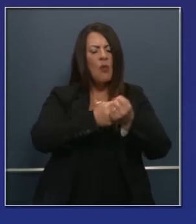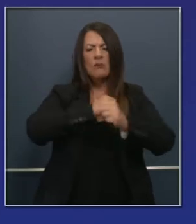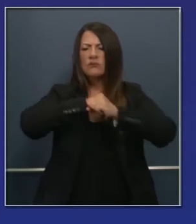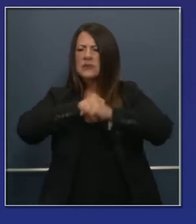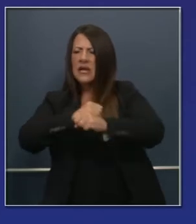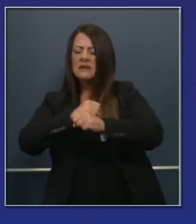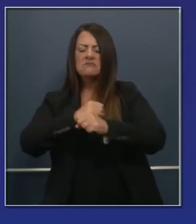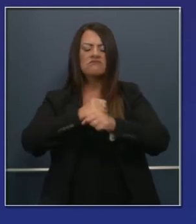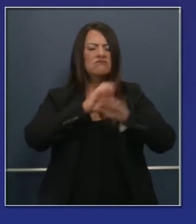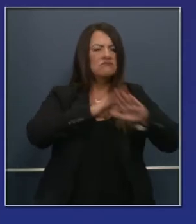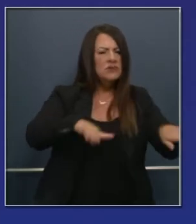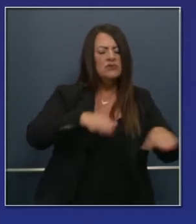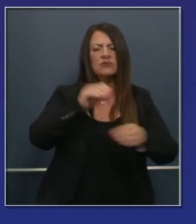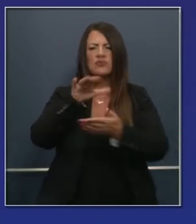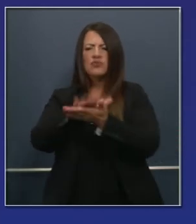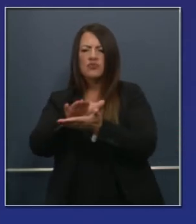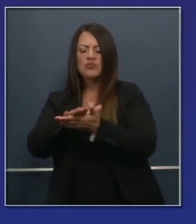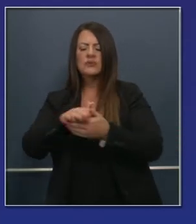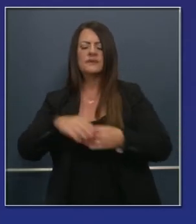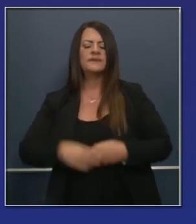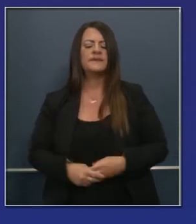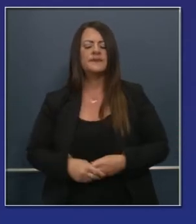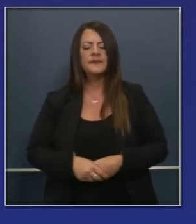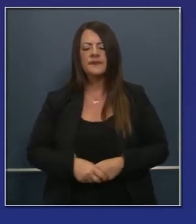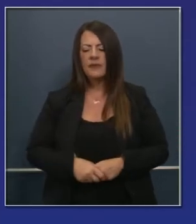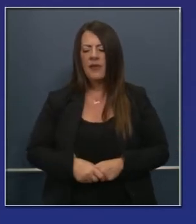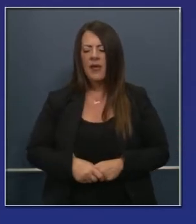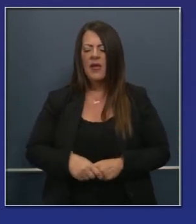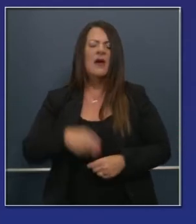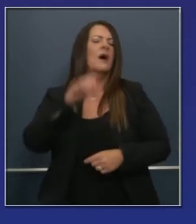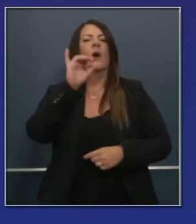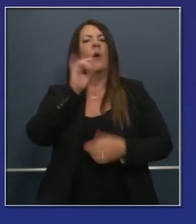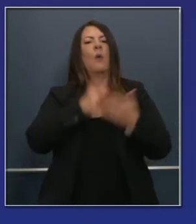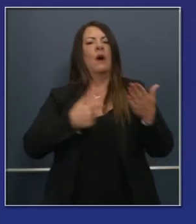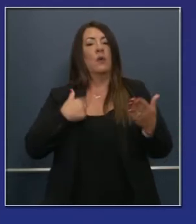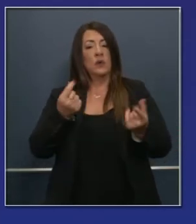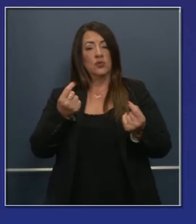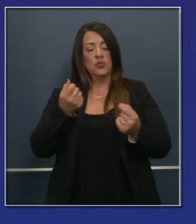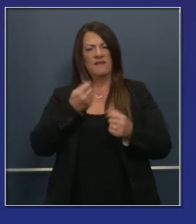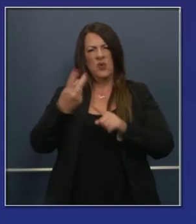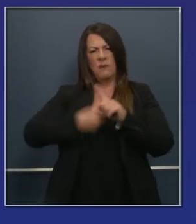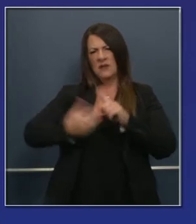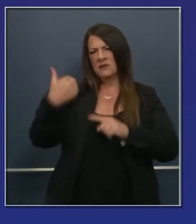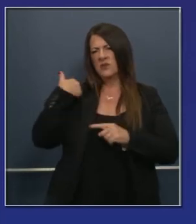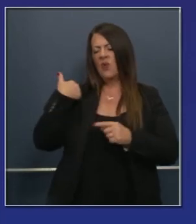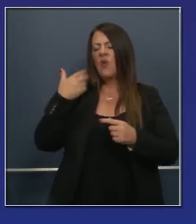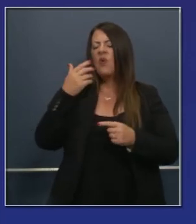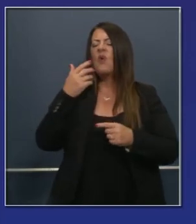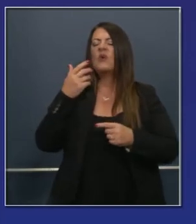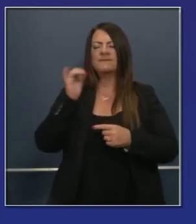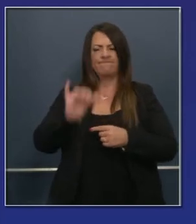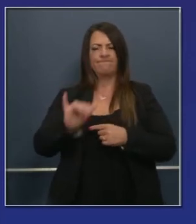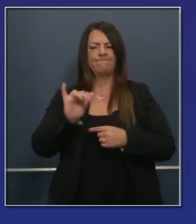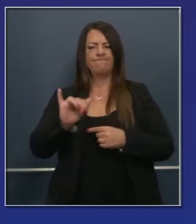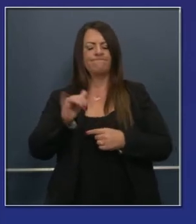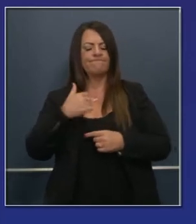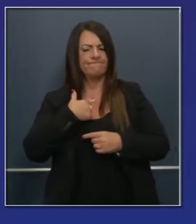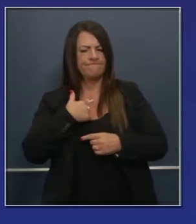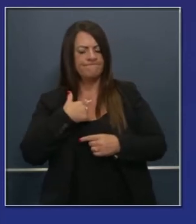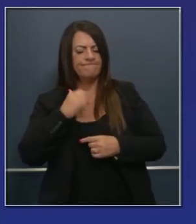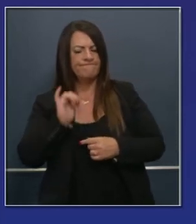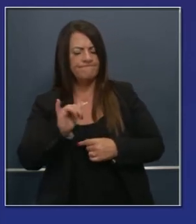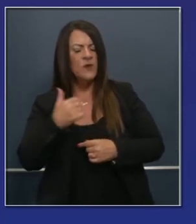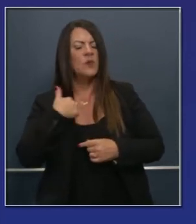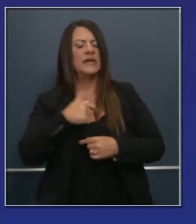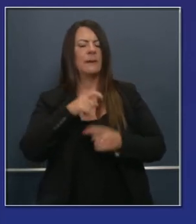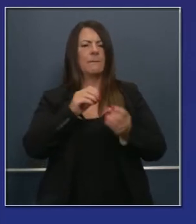apoyen y protejan la seguridad de nuestros hijos. Una cosa que hicimos hace un par de meses en reconocimiento que